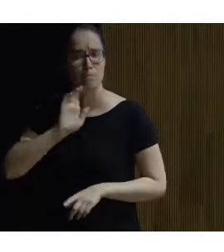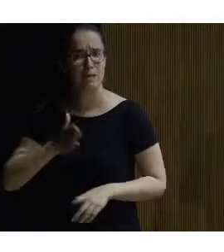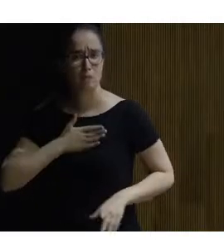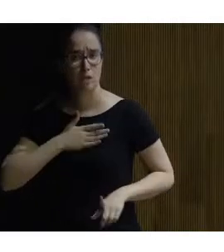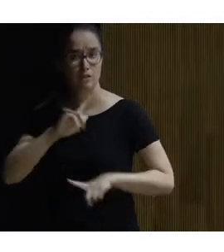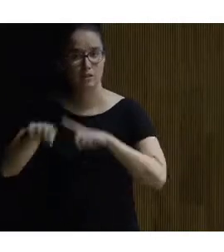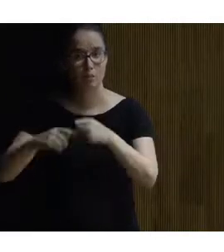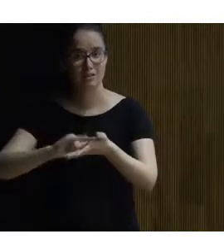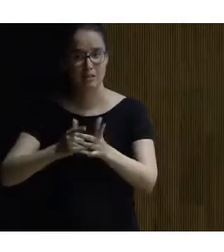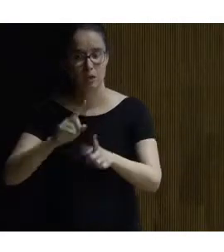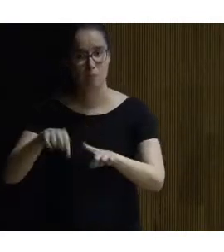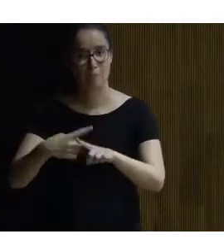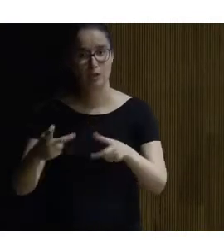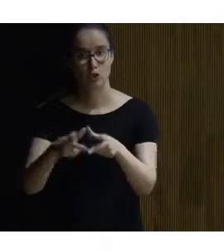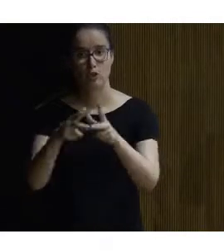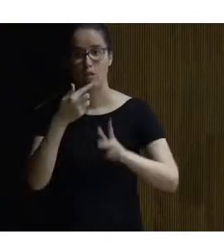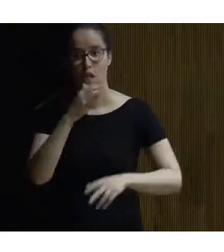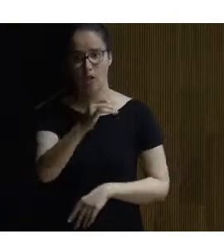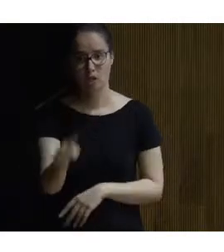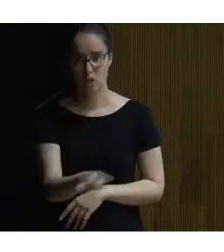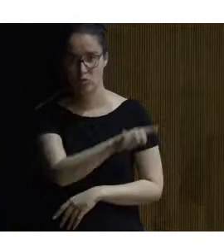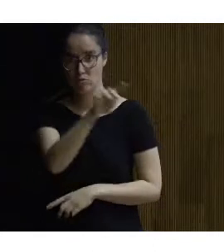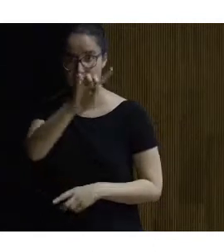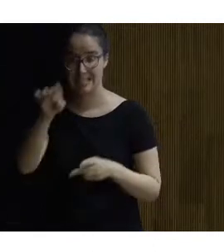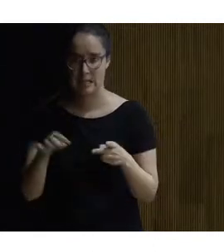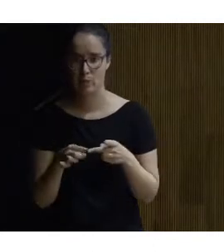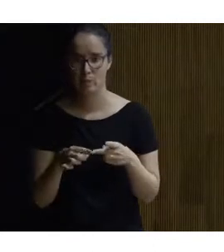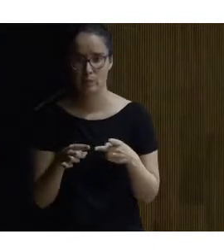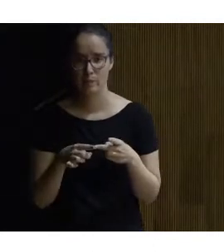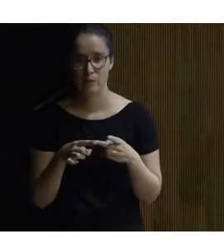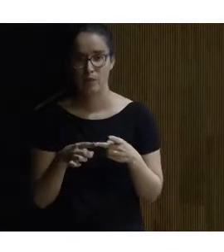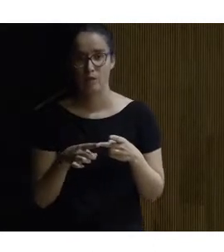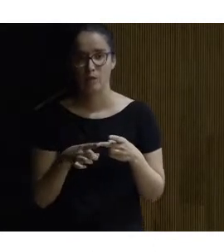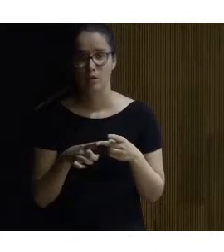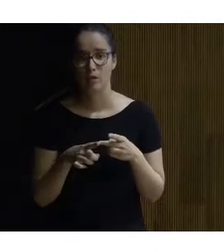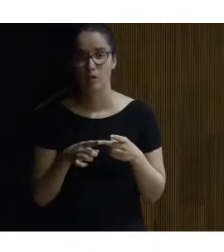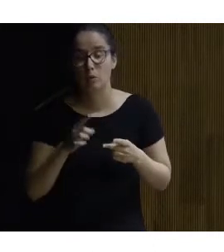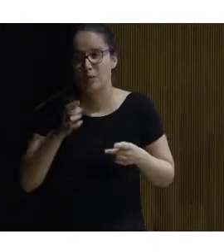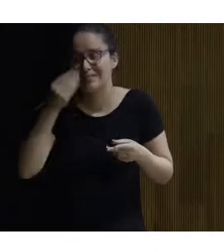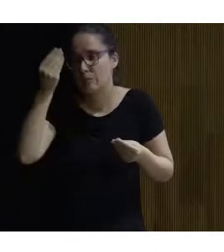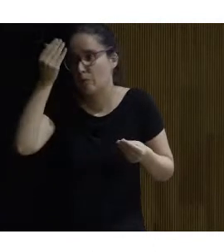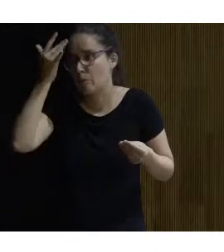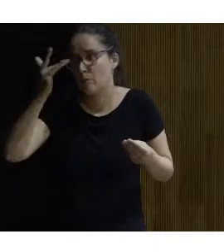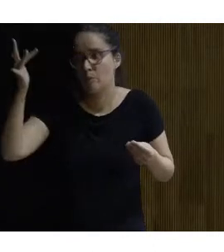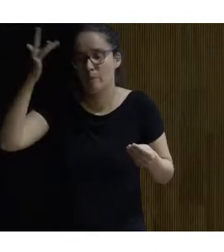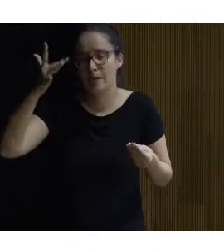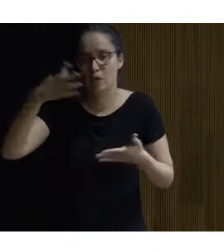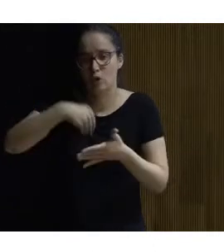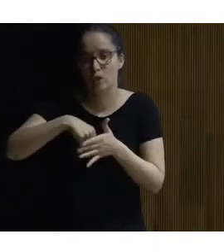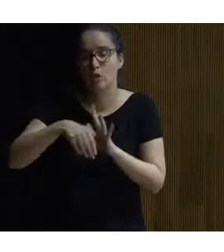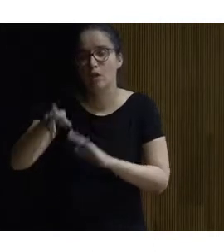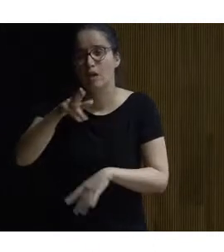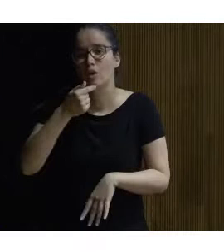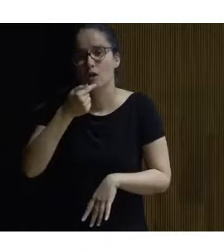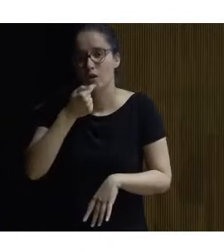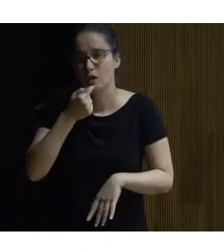decidirá junto con la sociedad si lo tiene o no lo tiene segunda cosa por si se han creado falsas expectativas y para aclarar el contenido redundando lo